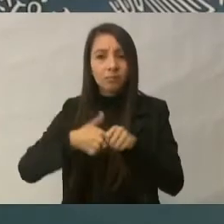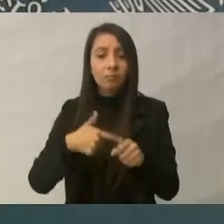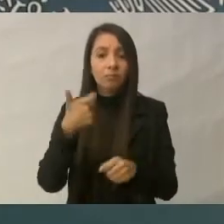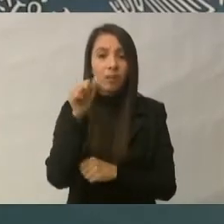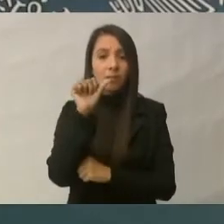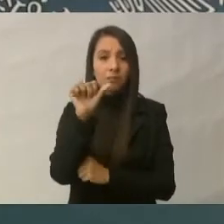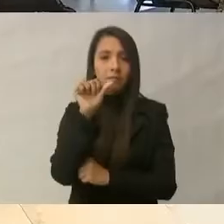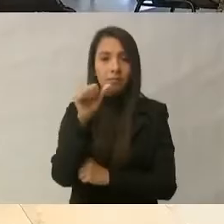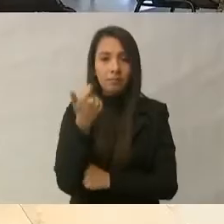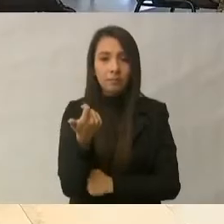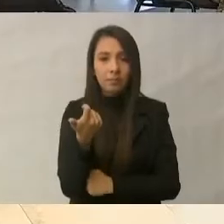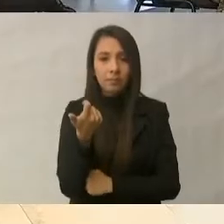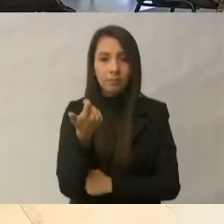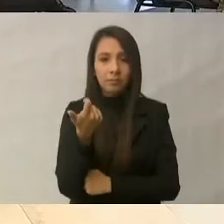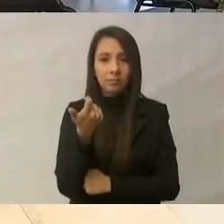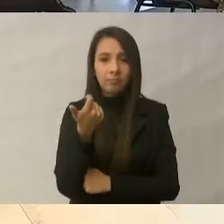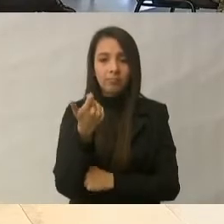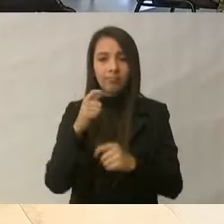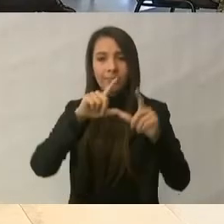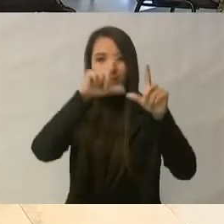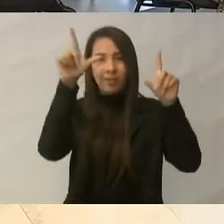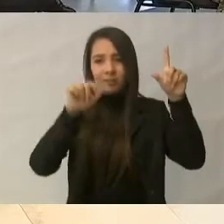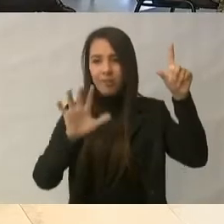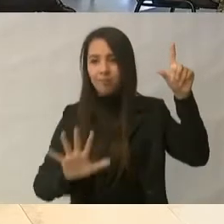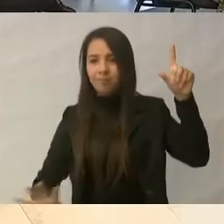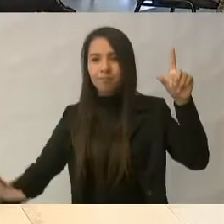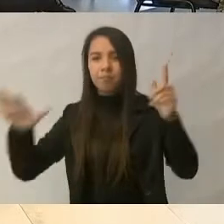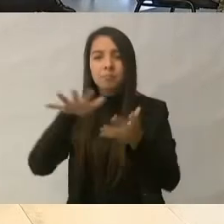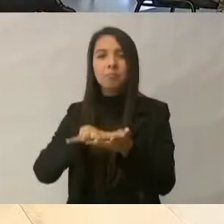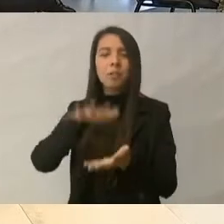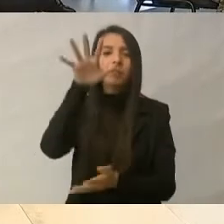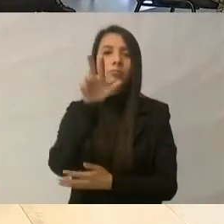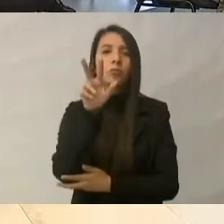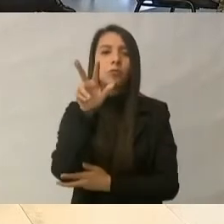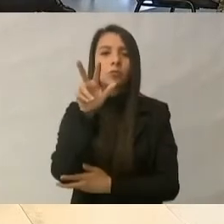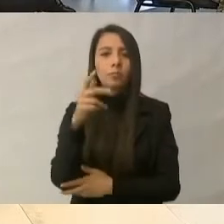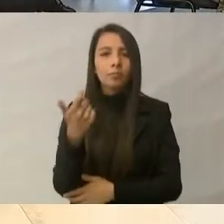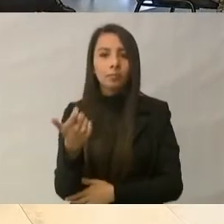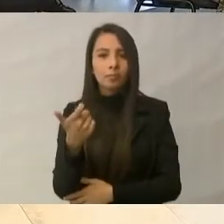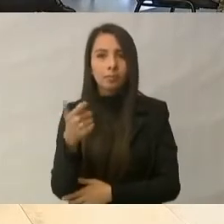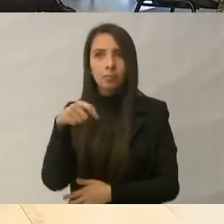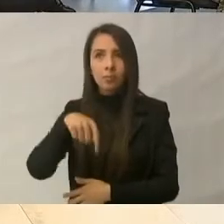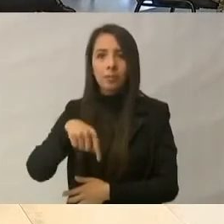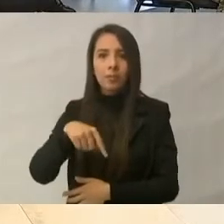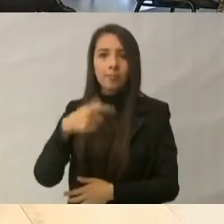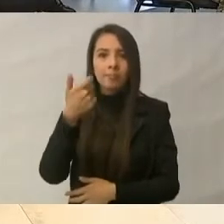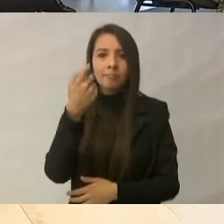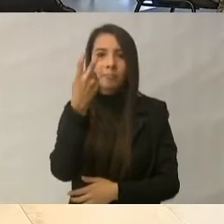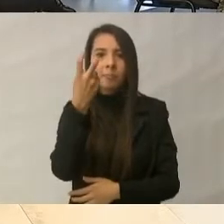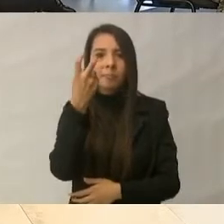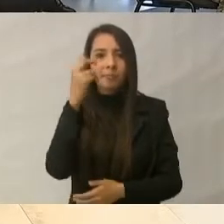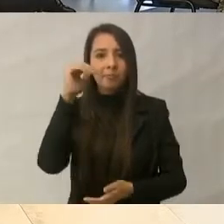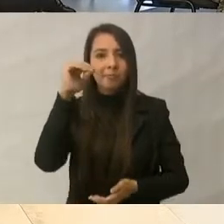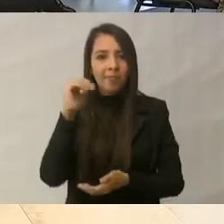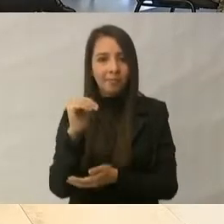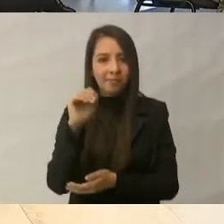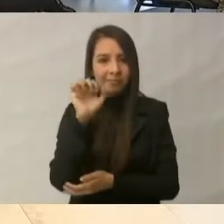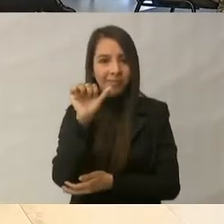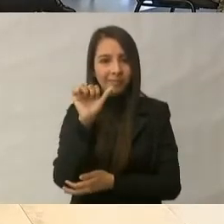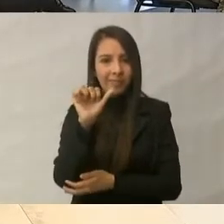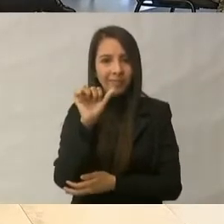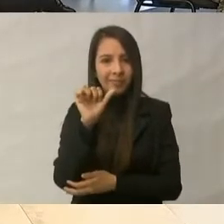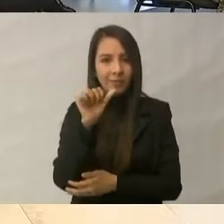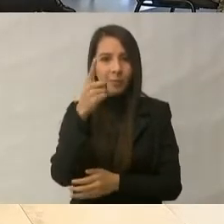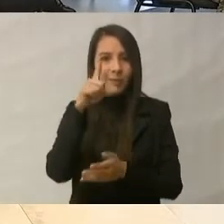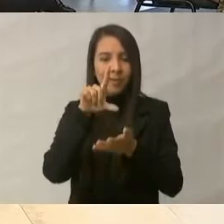está en promedio en 18, es decir, pagan 2 pesos menos por litro, y esto porque tienen